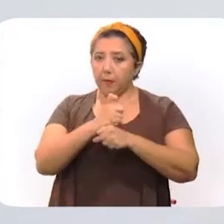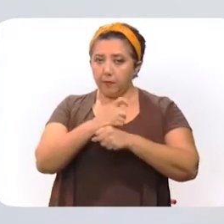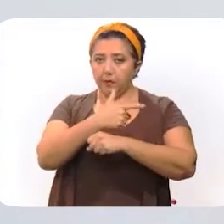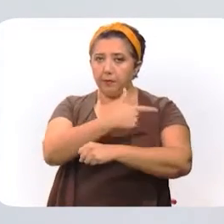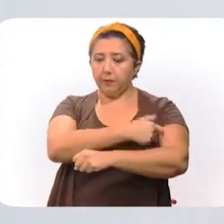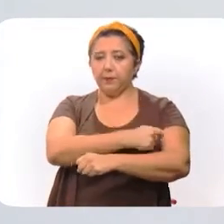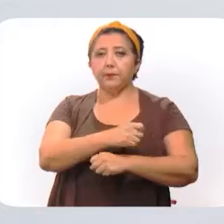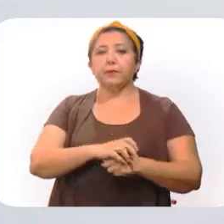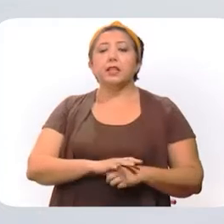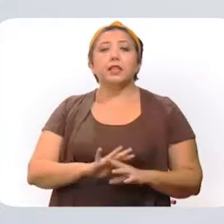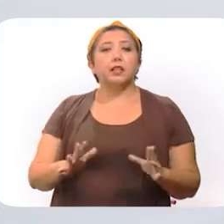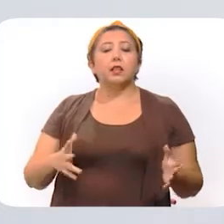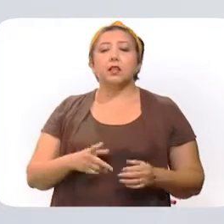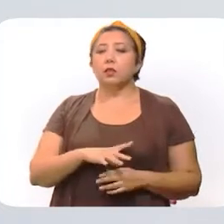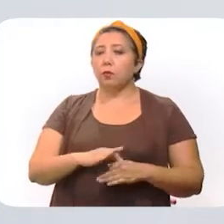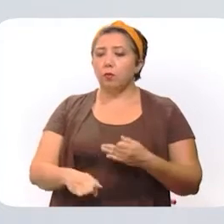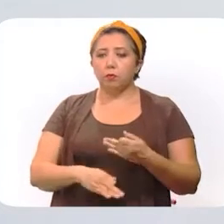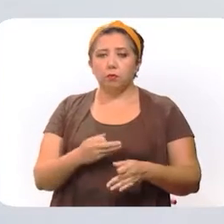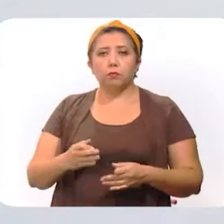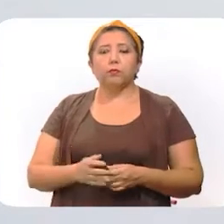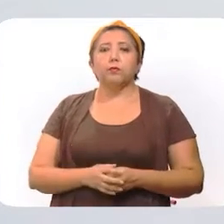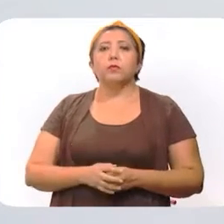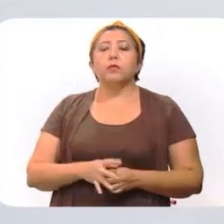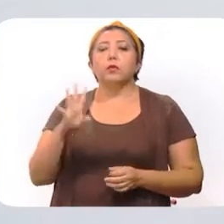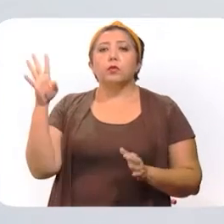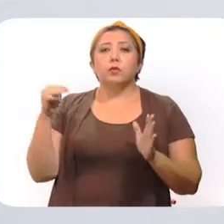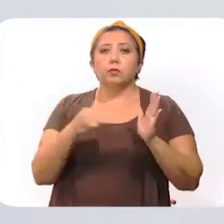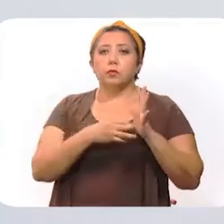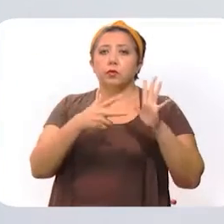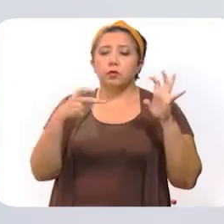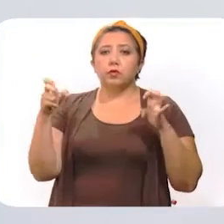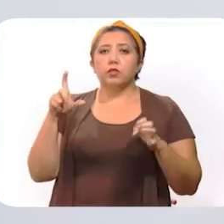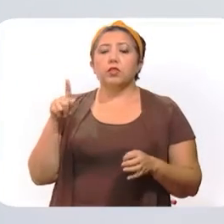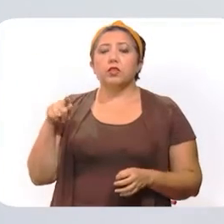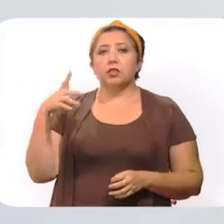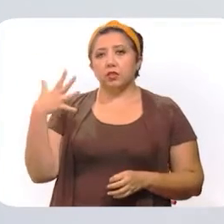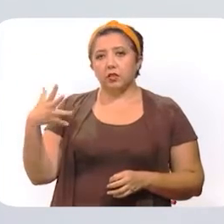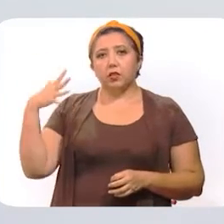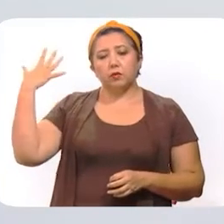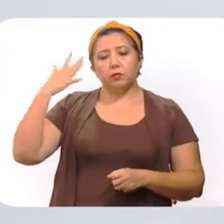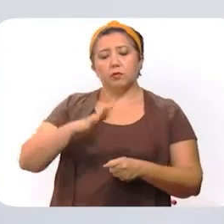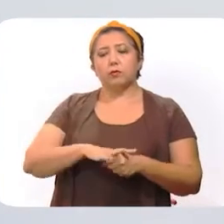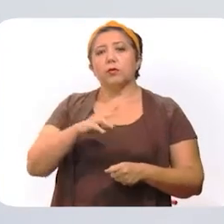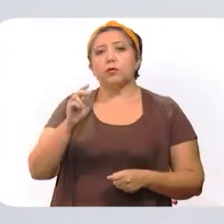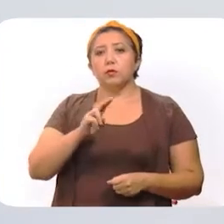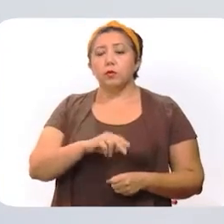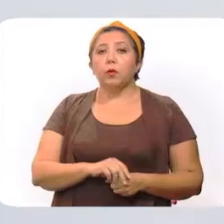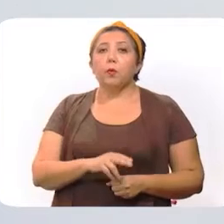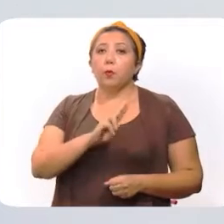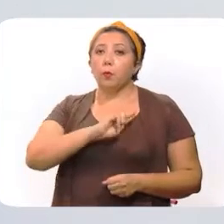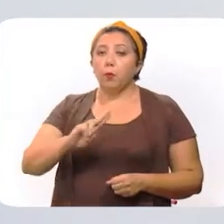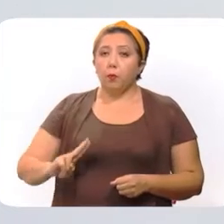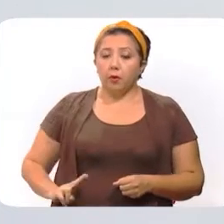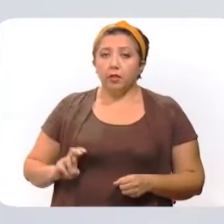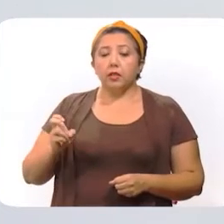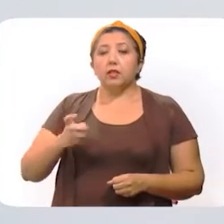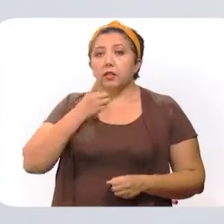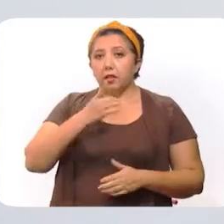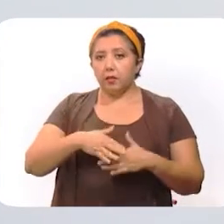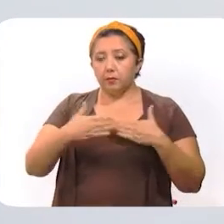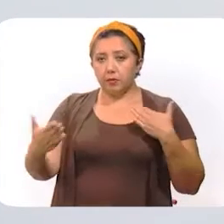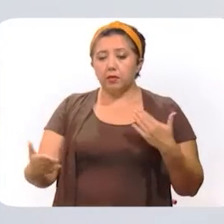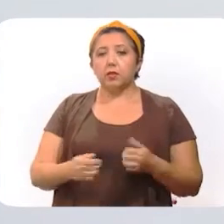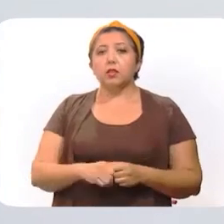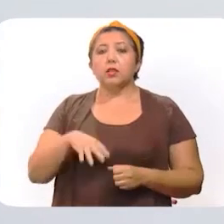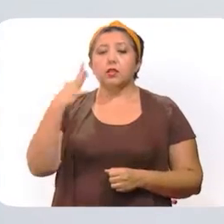aplicación. Ya se aplicó el 100%. 4,875 para adultos mayores de Humán. En este municipio el avance de